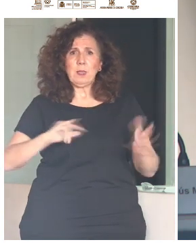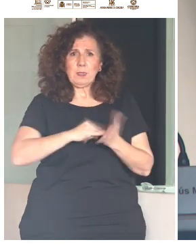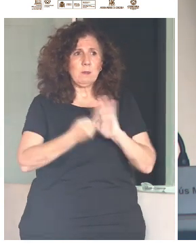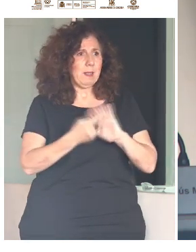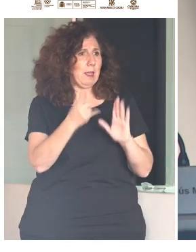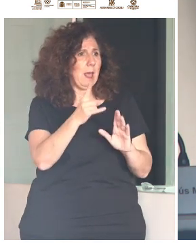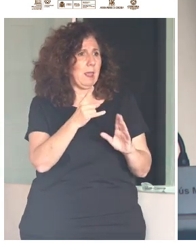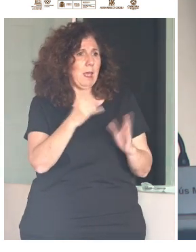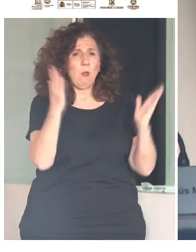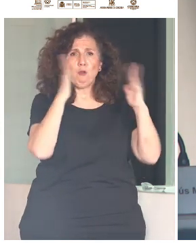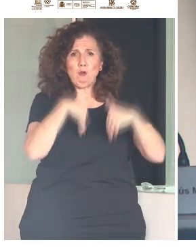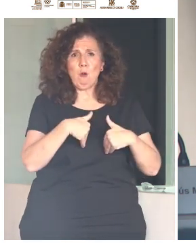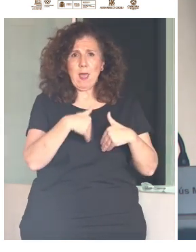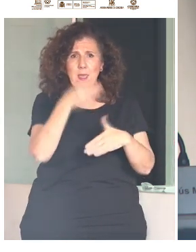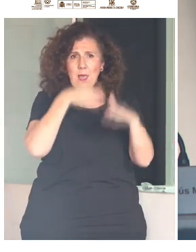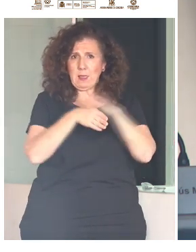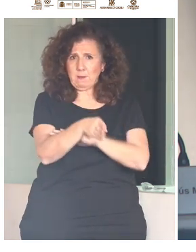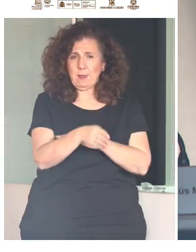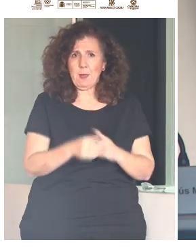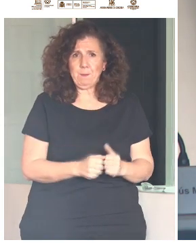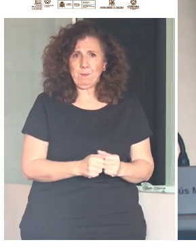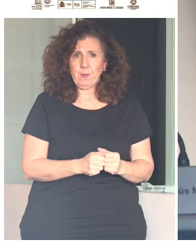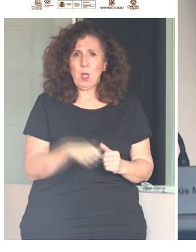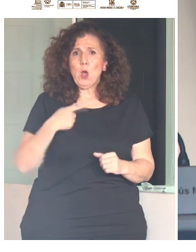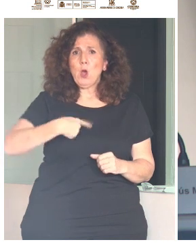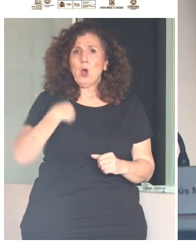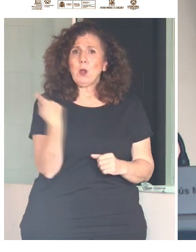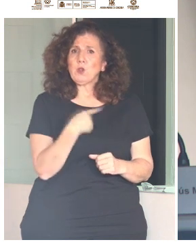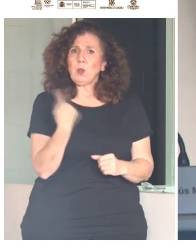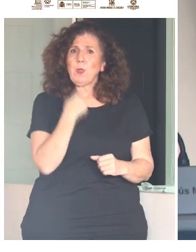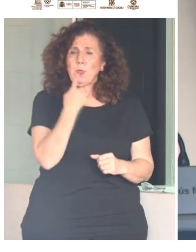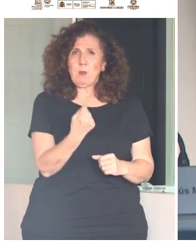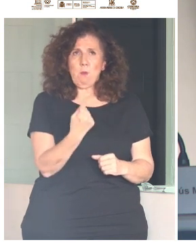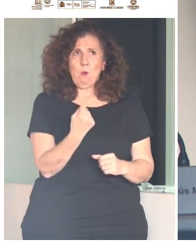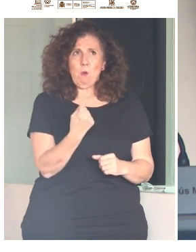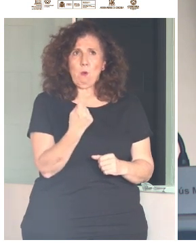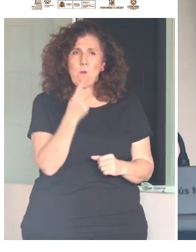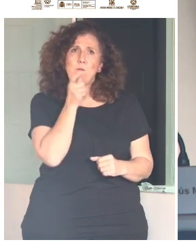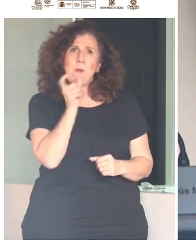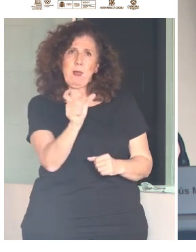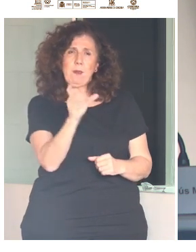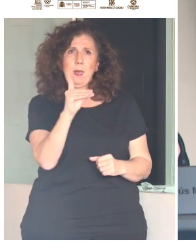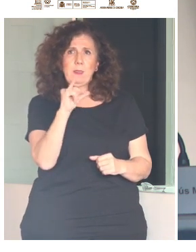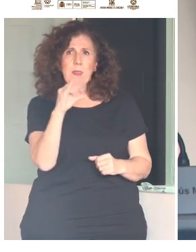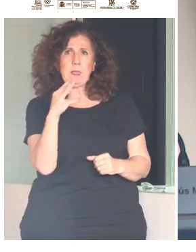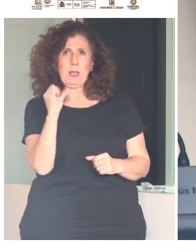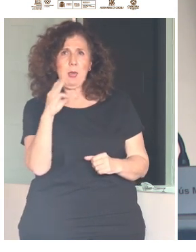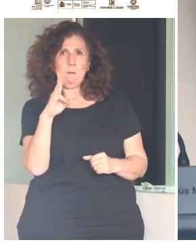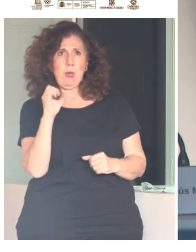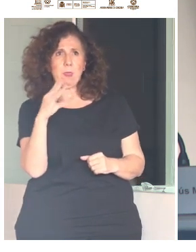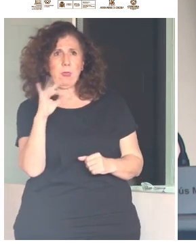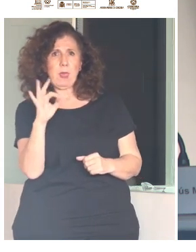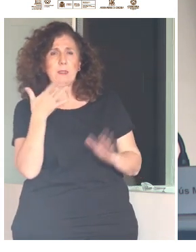Entonces, estamos diciendo que la discapacidad es, por tanto, un producto social de esa nota